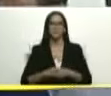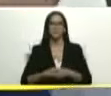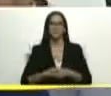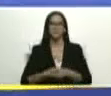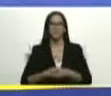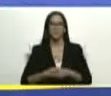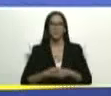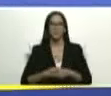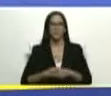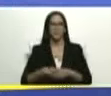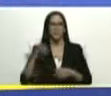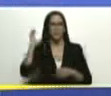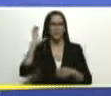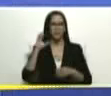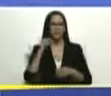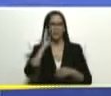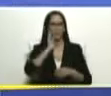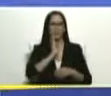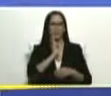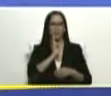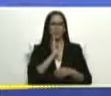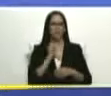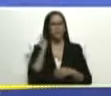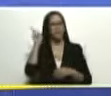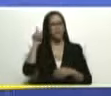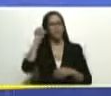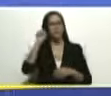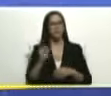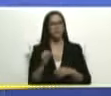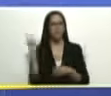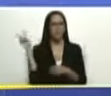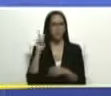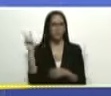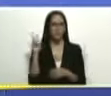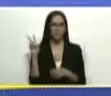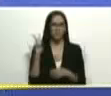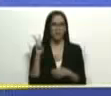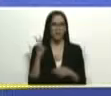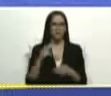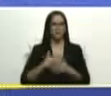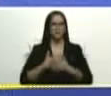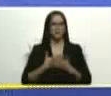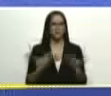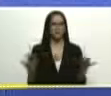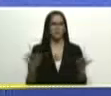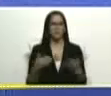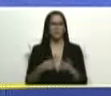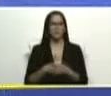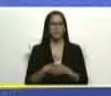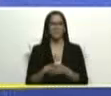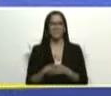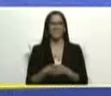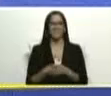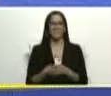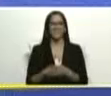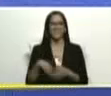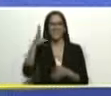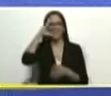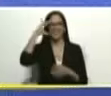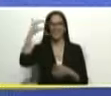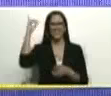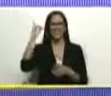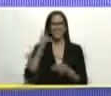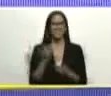para el estado Bolívar allá en el sur de Venezuela le mando nada más y nada menos que Delci Rodríguez